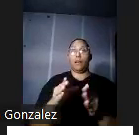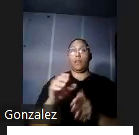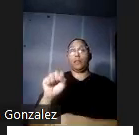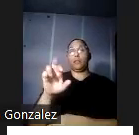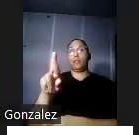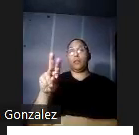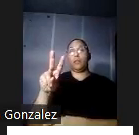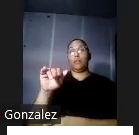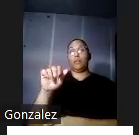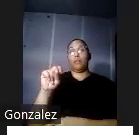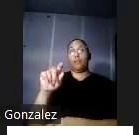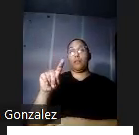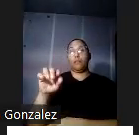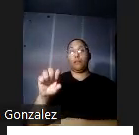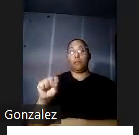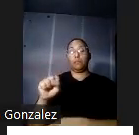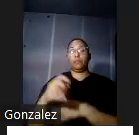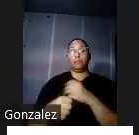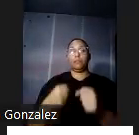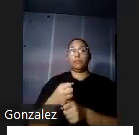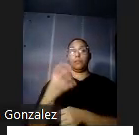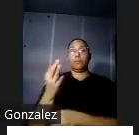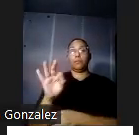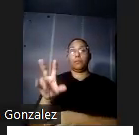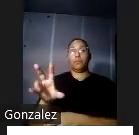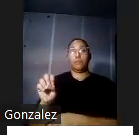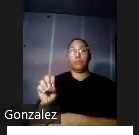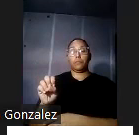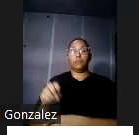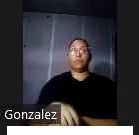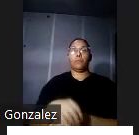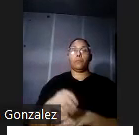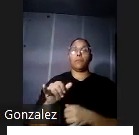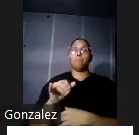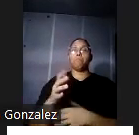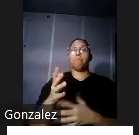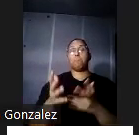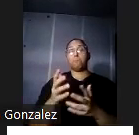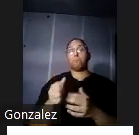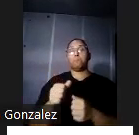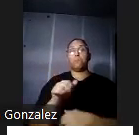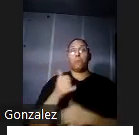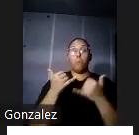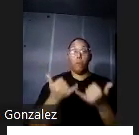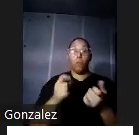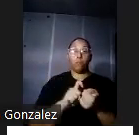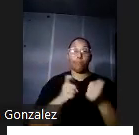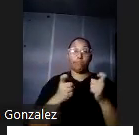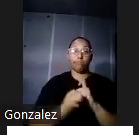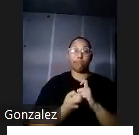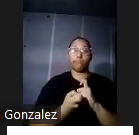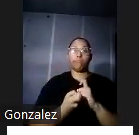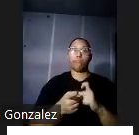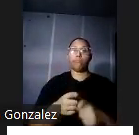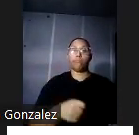veía en esta época en los años 30 versus como se ve ahora que hay muchos postes muchos edificios que en